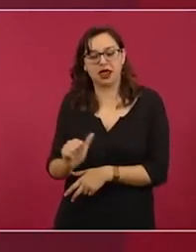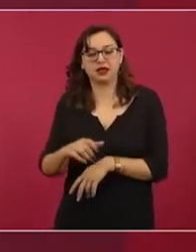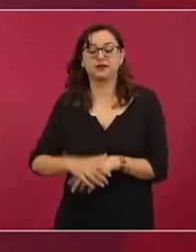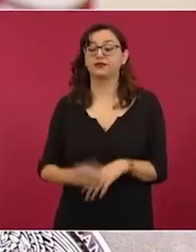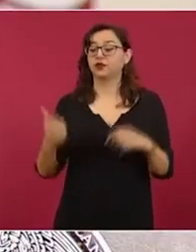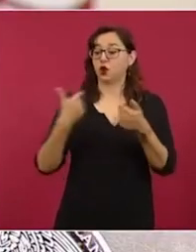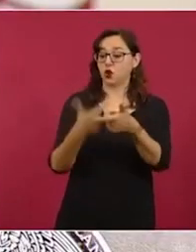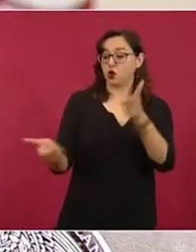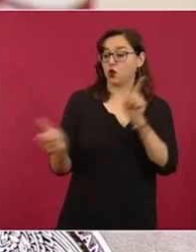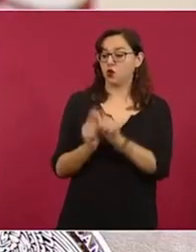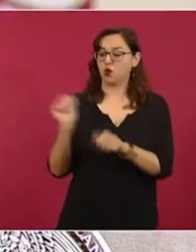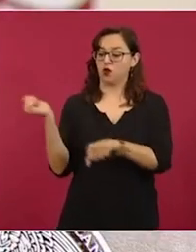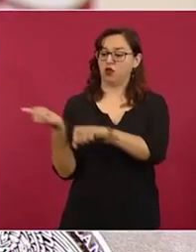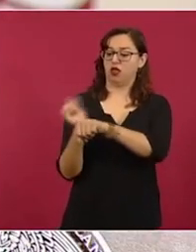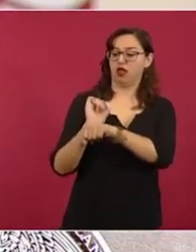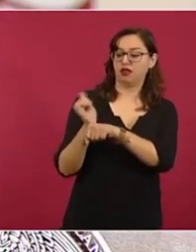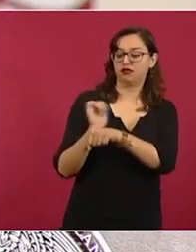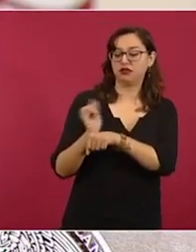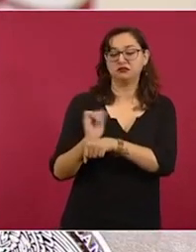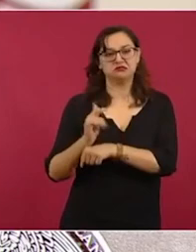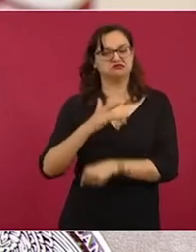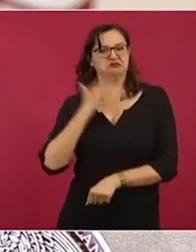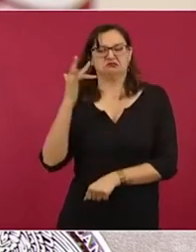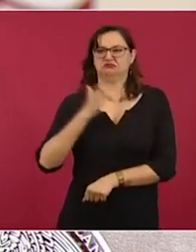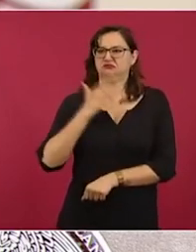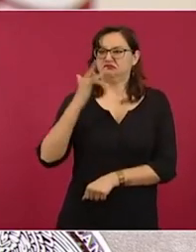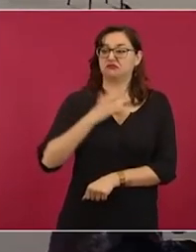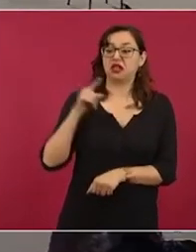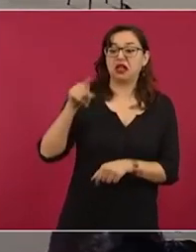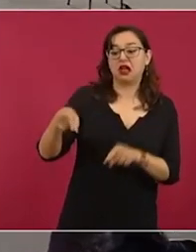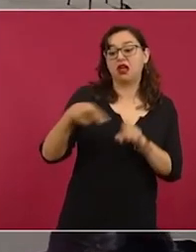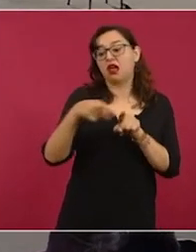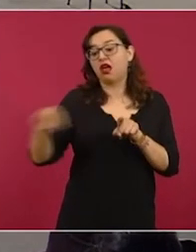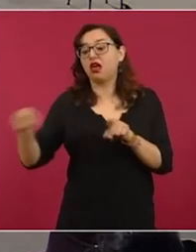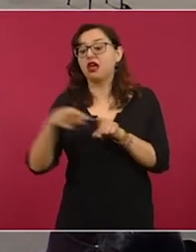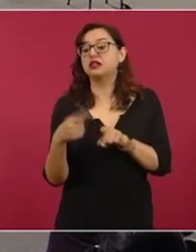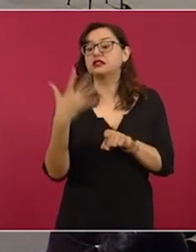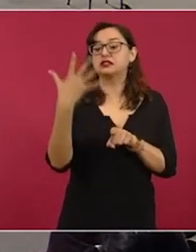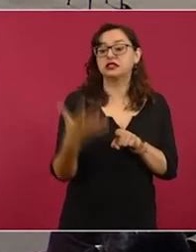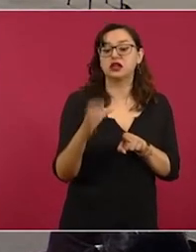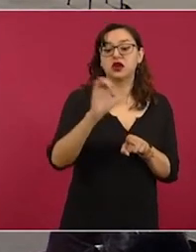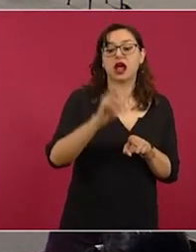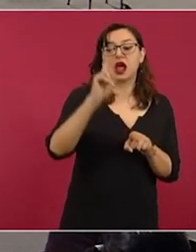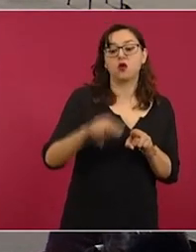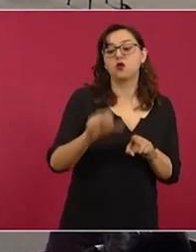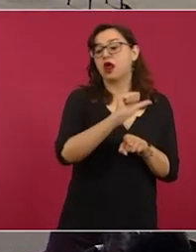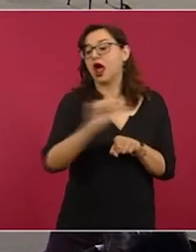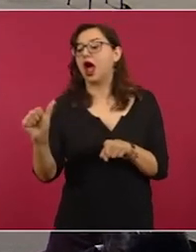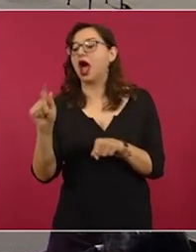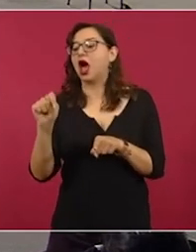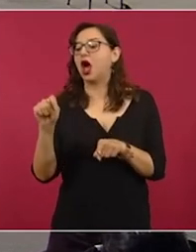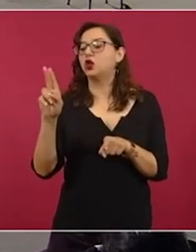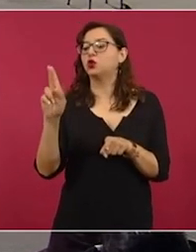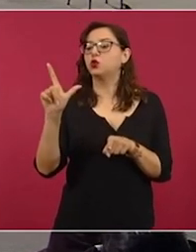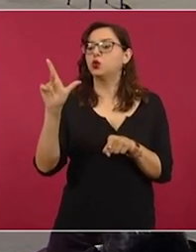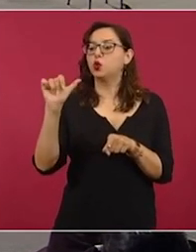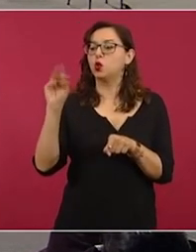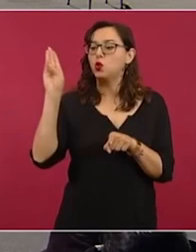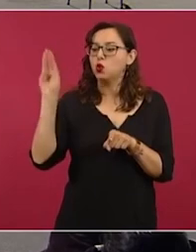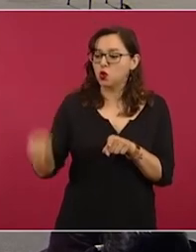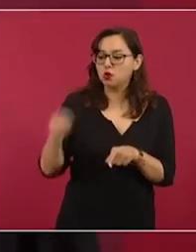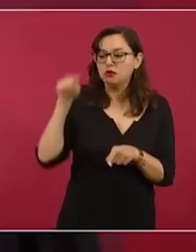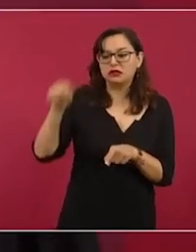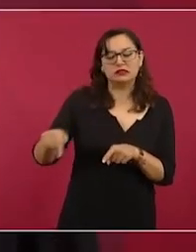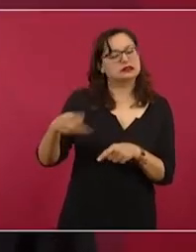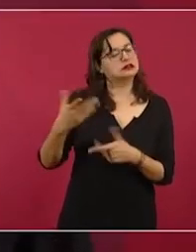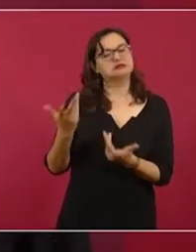manifestó en contra de la construcción del Tramo 5, el que va de Cancún a Tulum, denunciando la destrucción